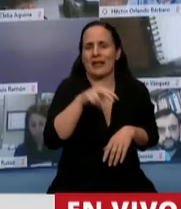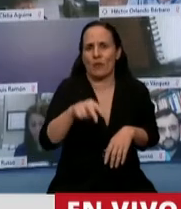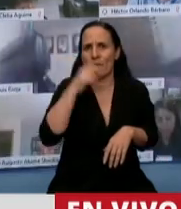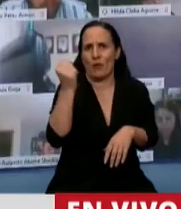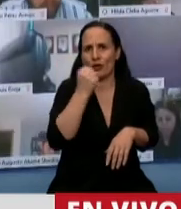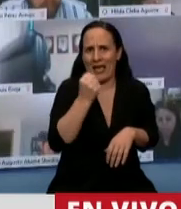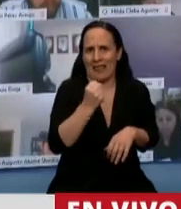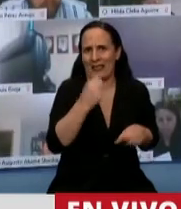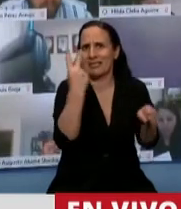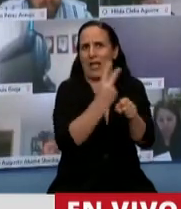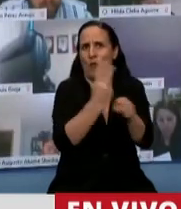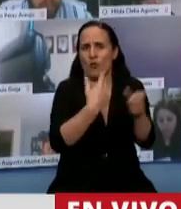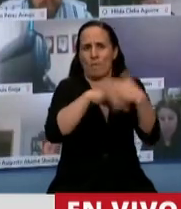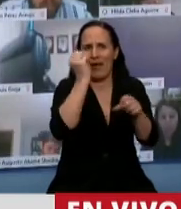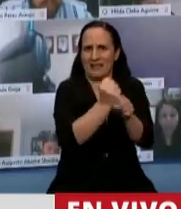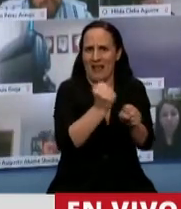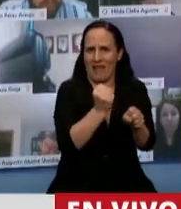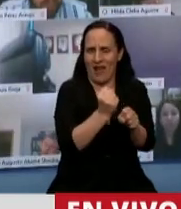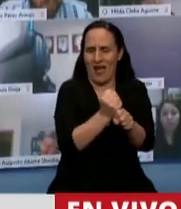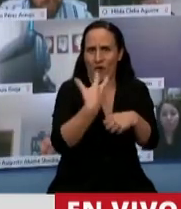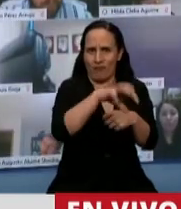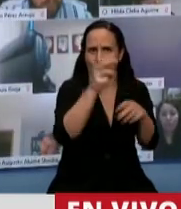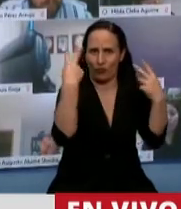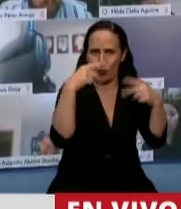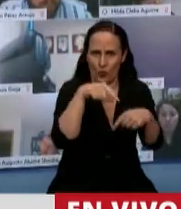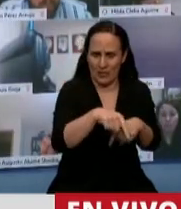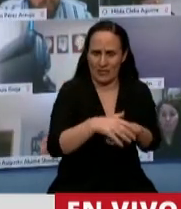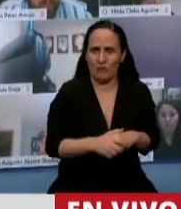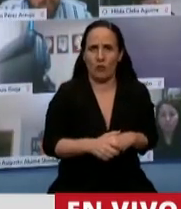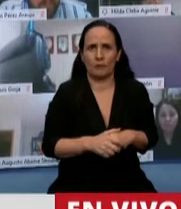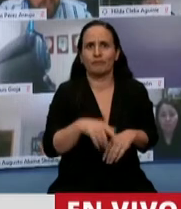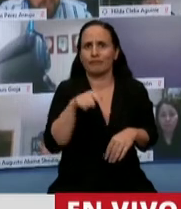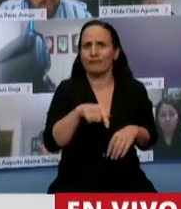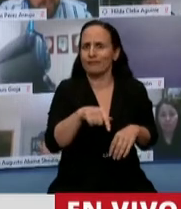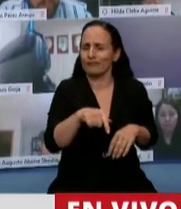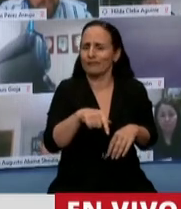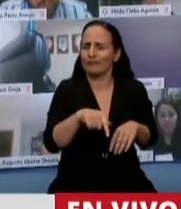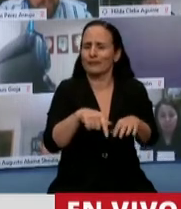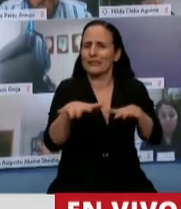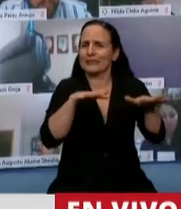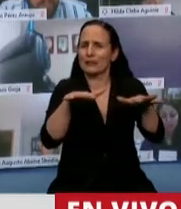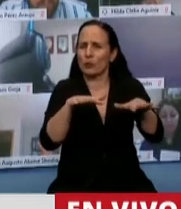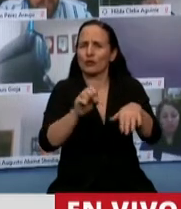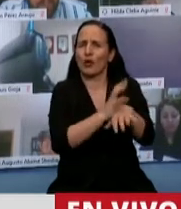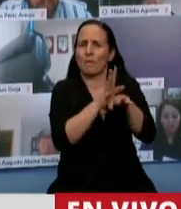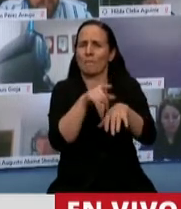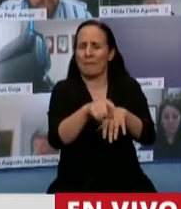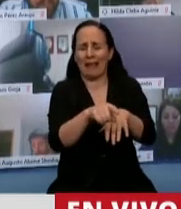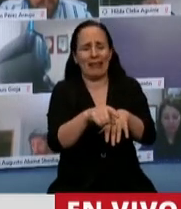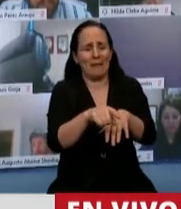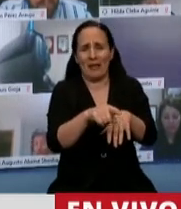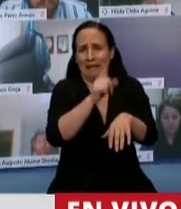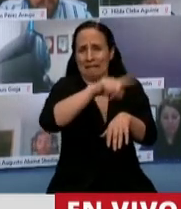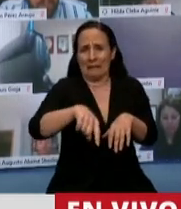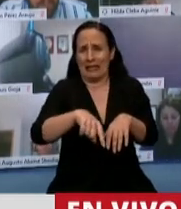la actividad turística, que hoy tiene un impacto realmente muy fuerte, la situación atravesada a partir de la pandemia,